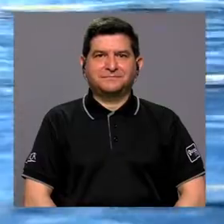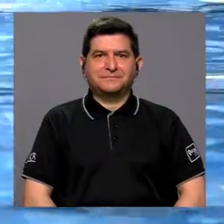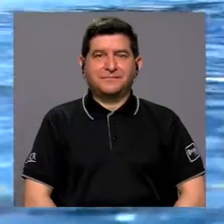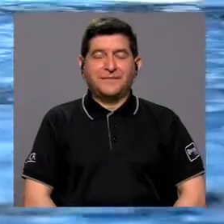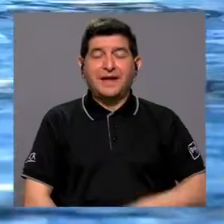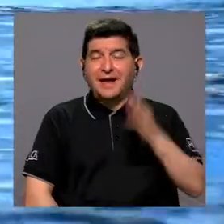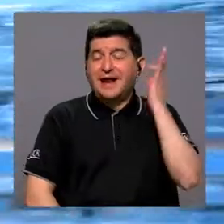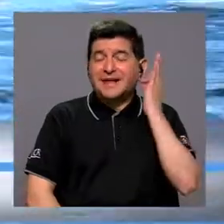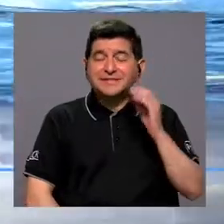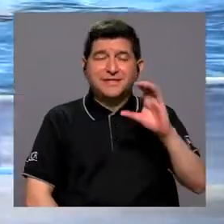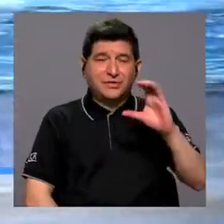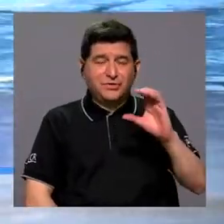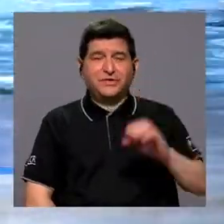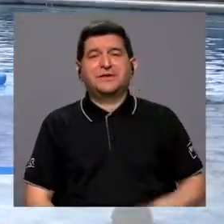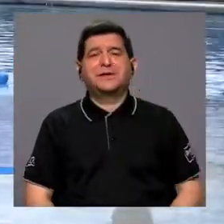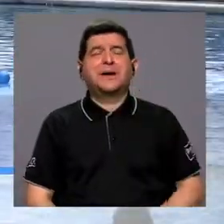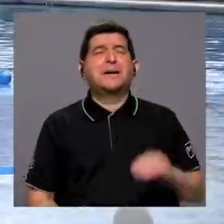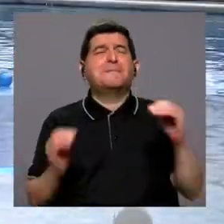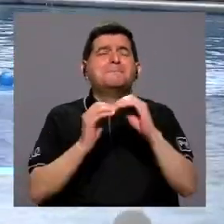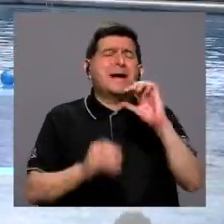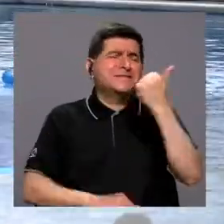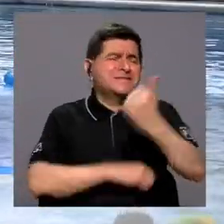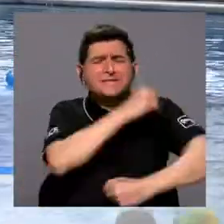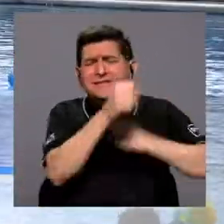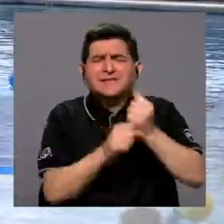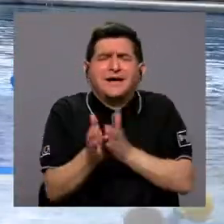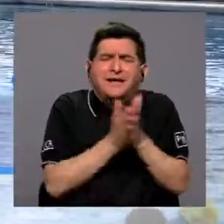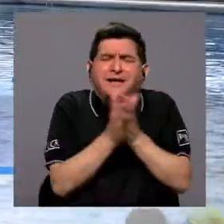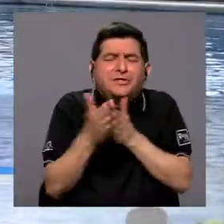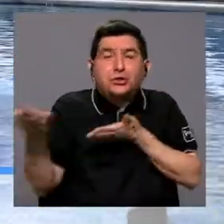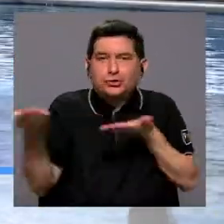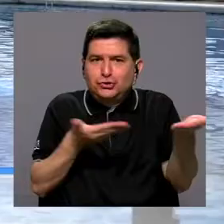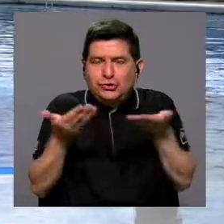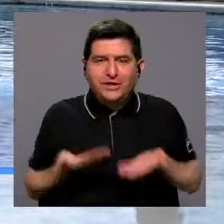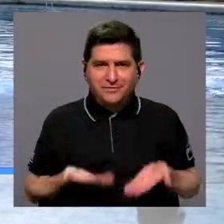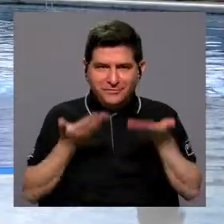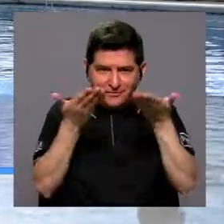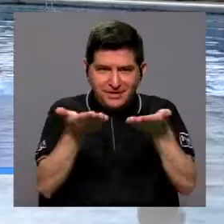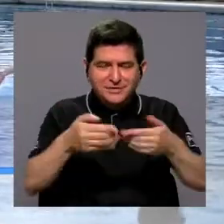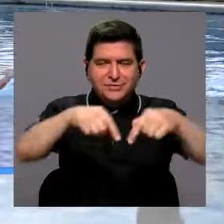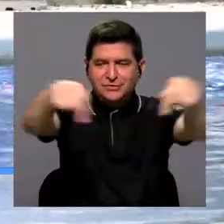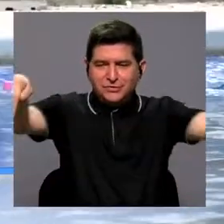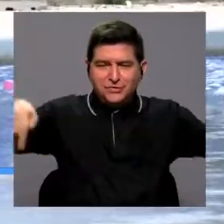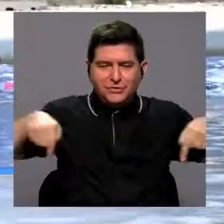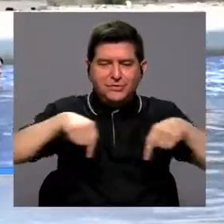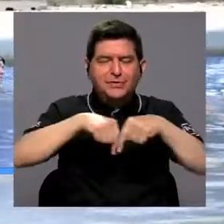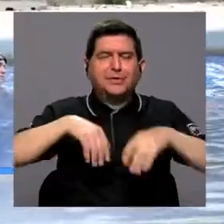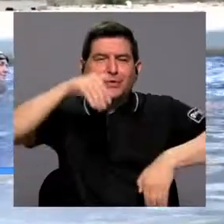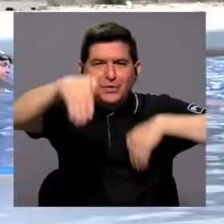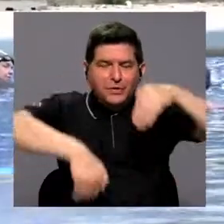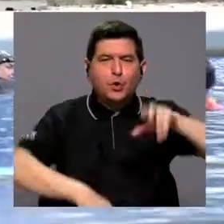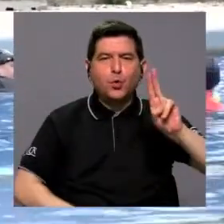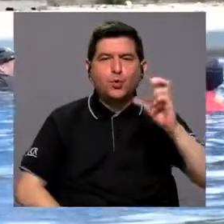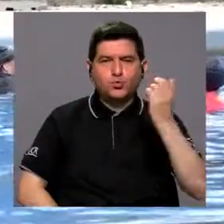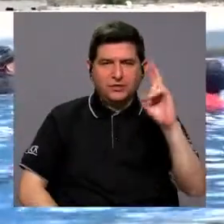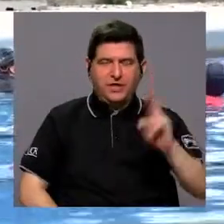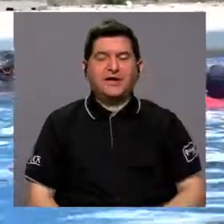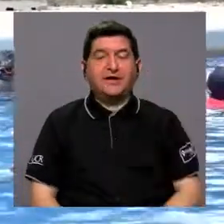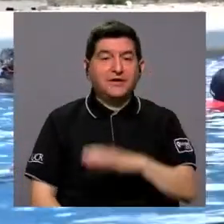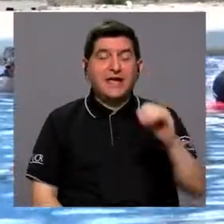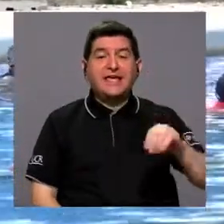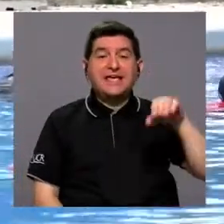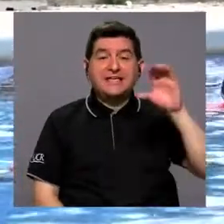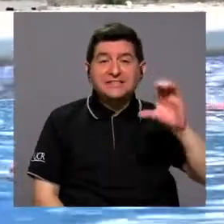Doña Cecilia tiene más de 10 años de aprovechar los servicios que se ofrecen en las piscinas de la UCR y Doña